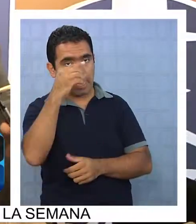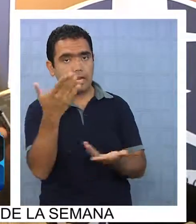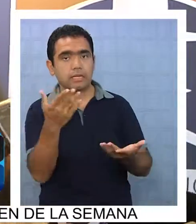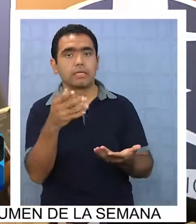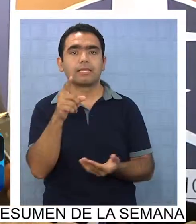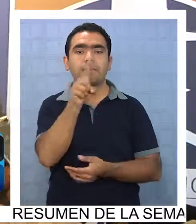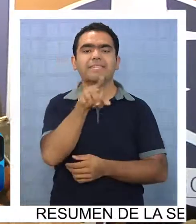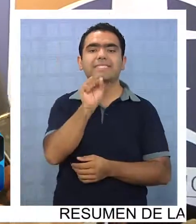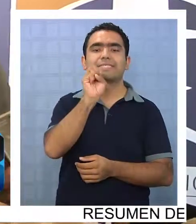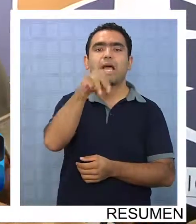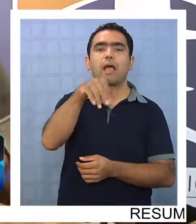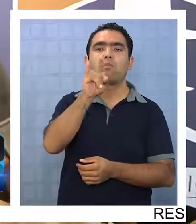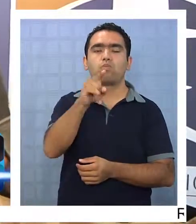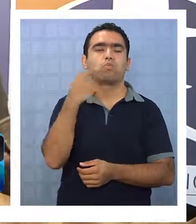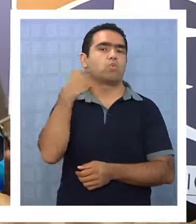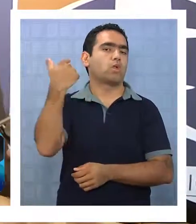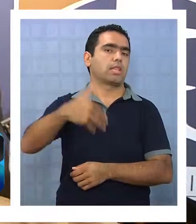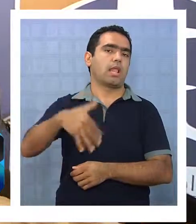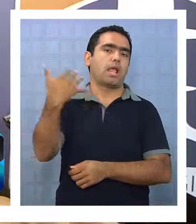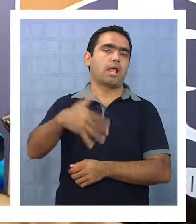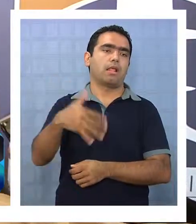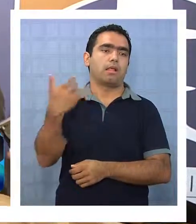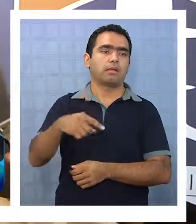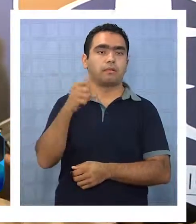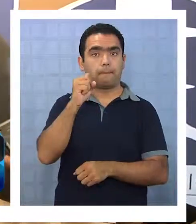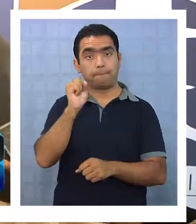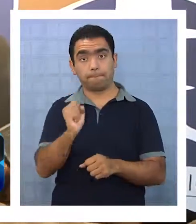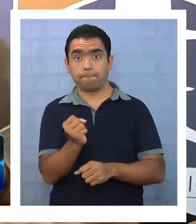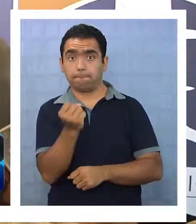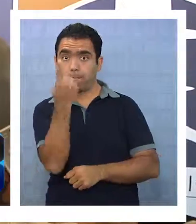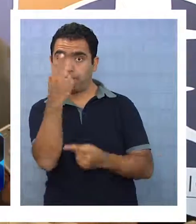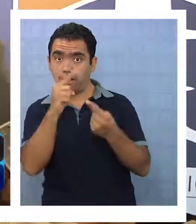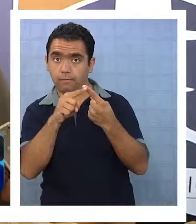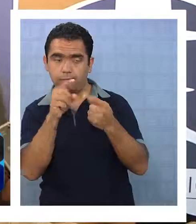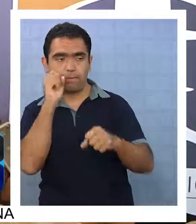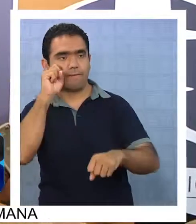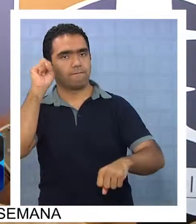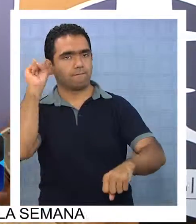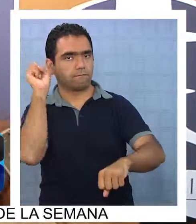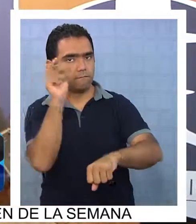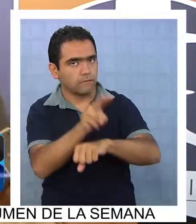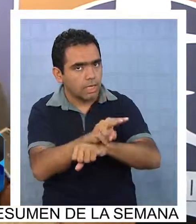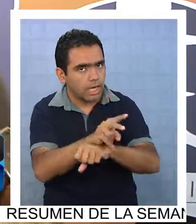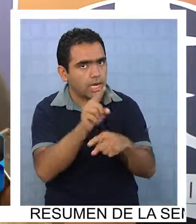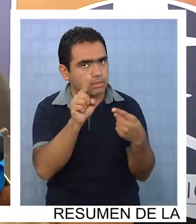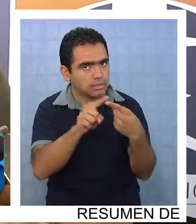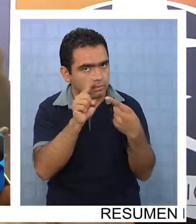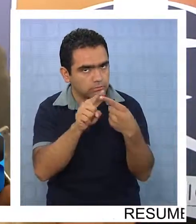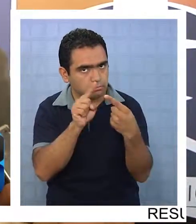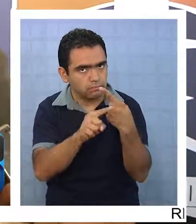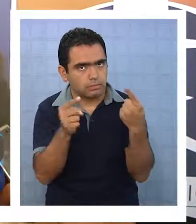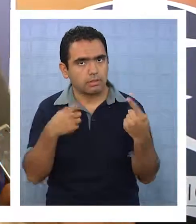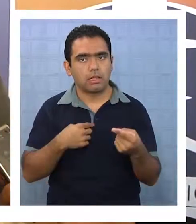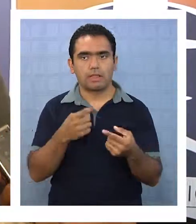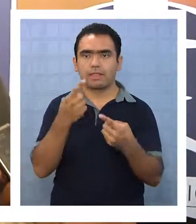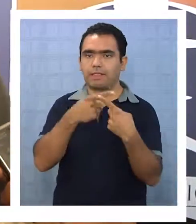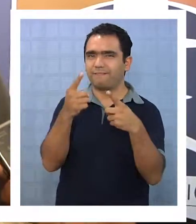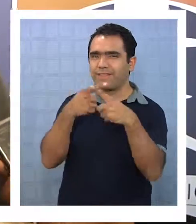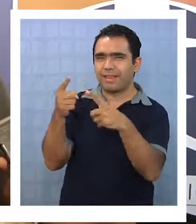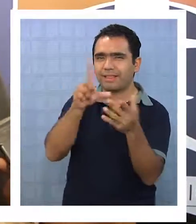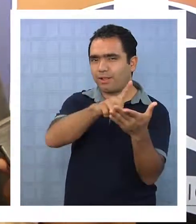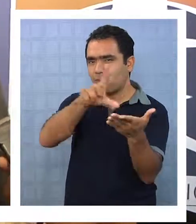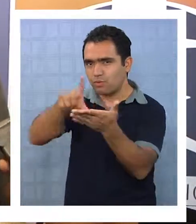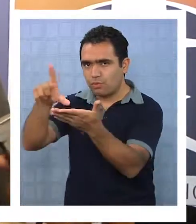donde son tremendamente importantes. Uno, desde el punto de vista de la fiscalización que se va a realizar en los distintos sectores que están